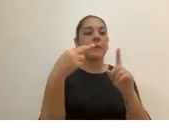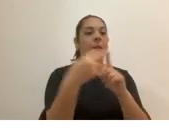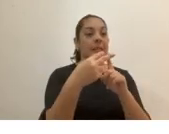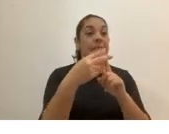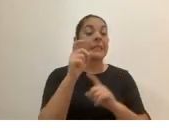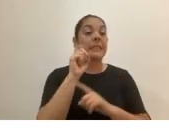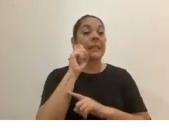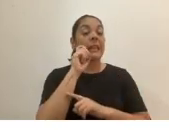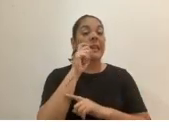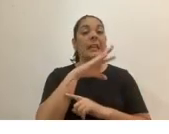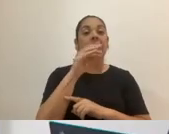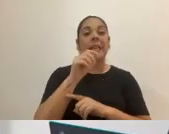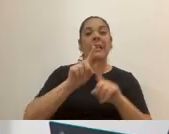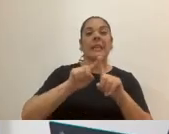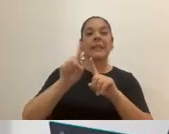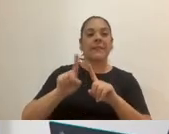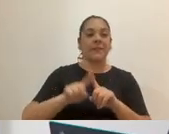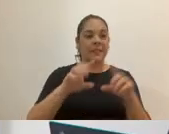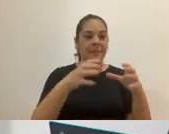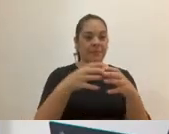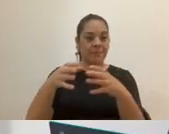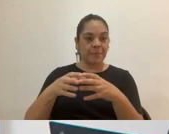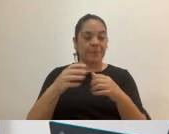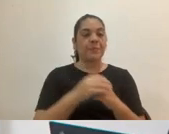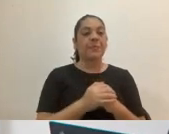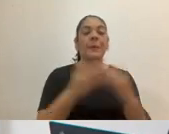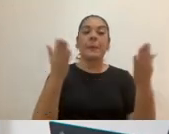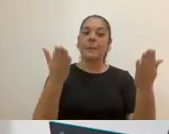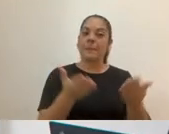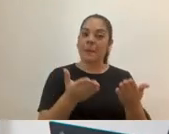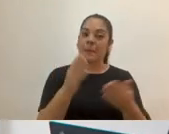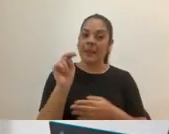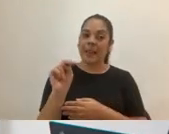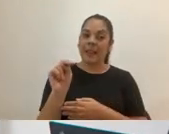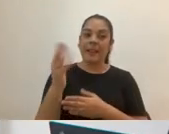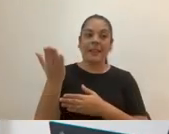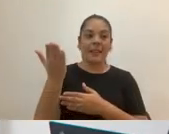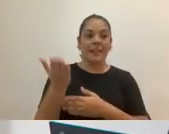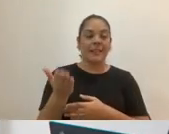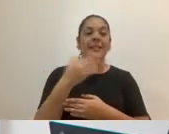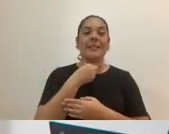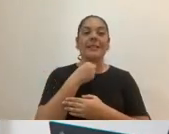interseccionalidad. Natalia, bienvenida. un gusto contar con tu compañía el día de hoy.